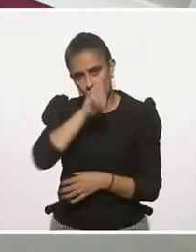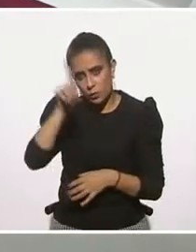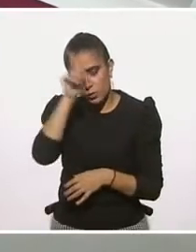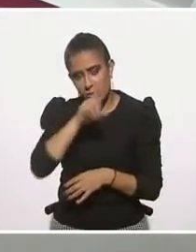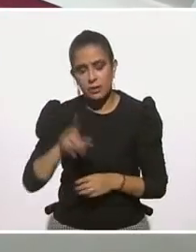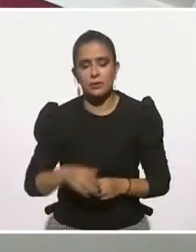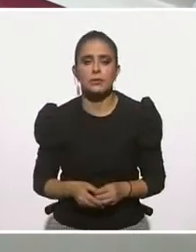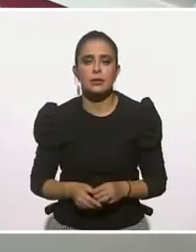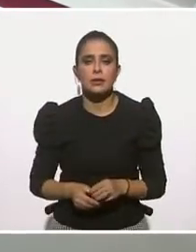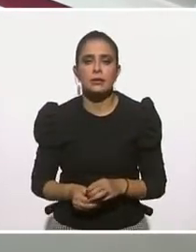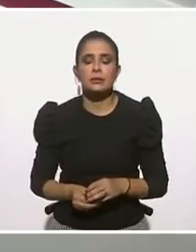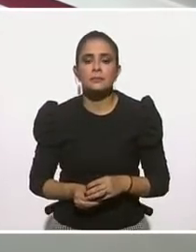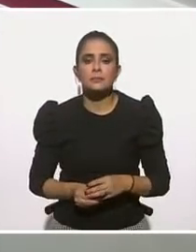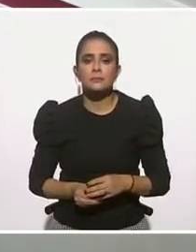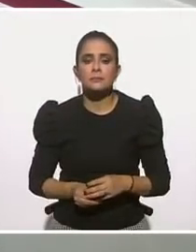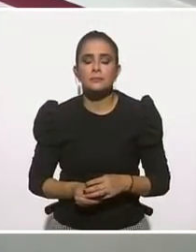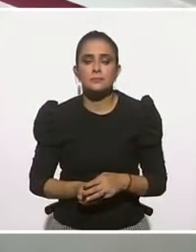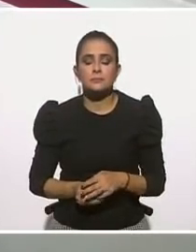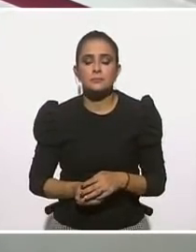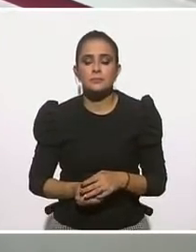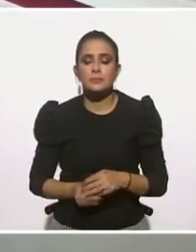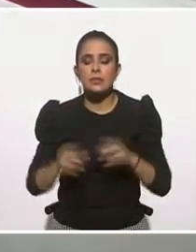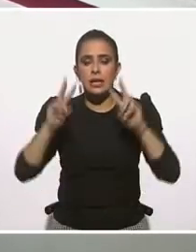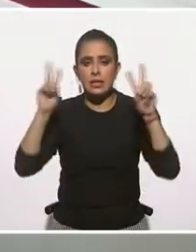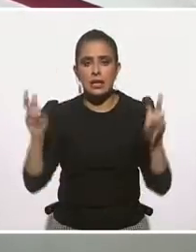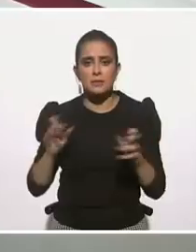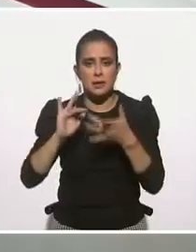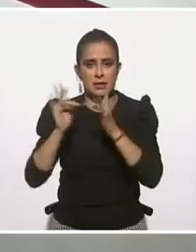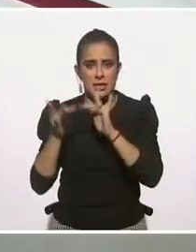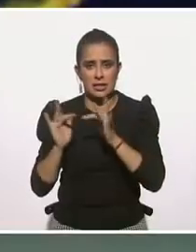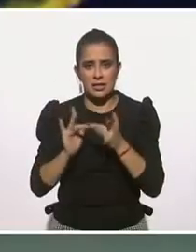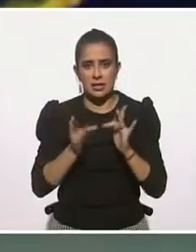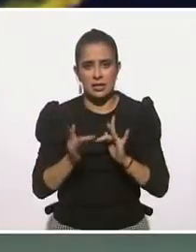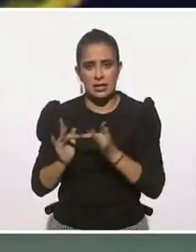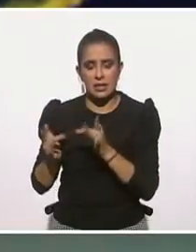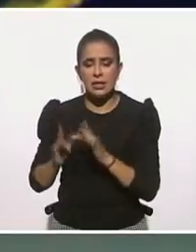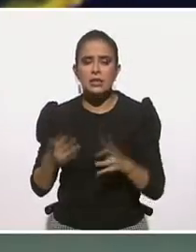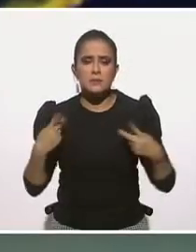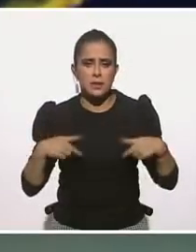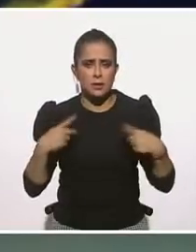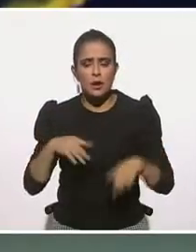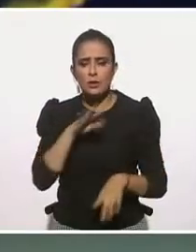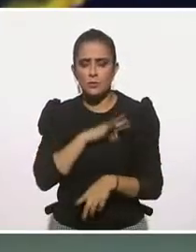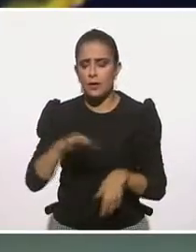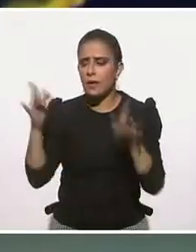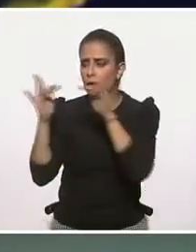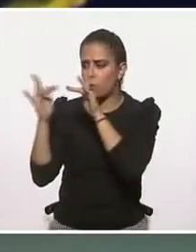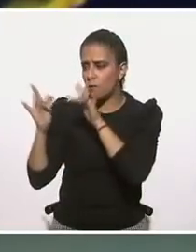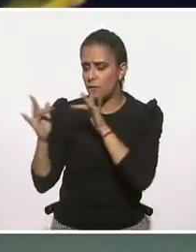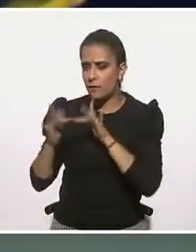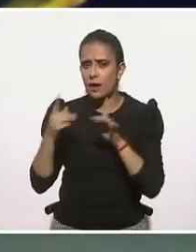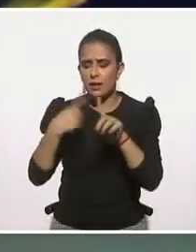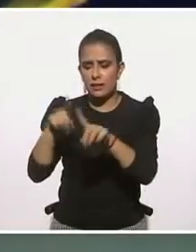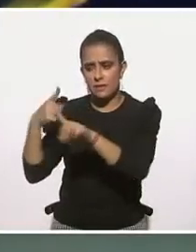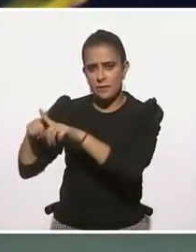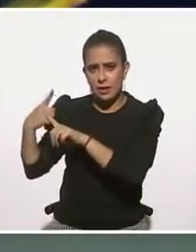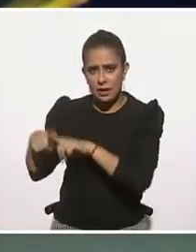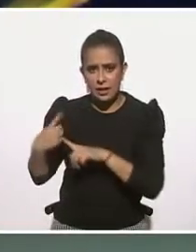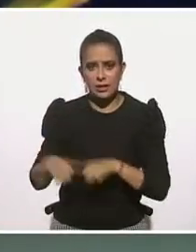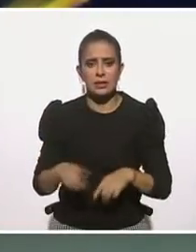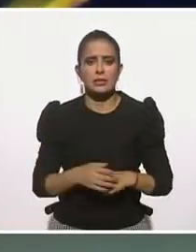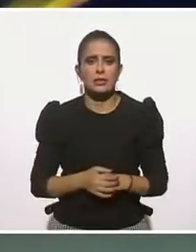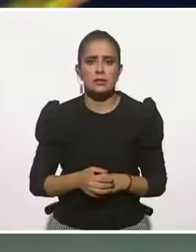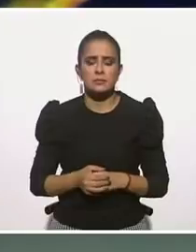con el tema de redes, el tema de hacer, de redes, de vincularnos con personas diferentes o con oportunidades diferentes. Oportunidades.